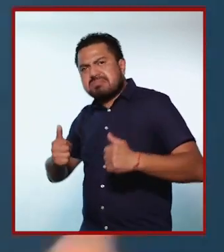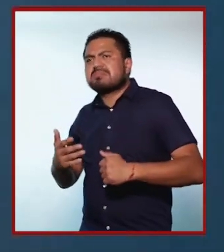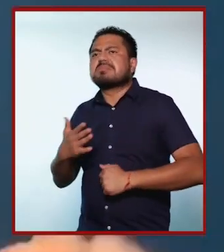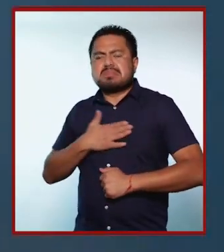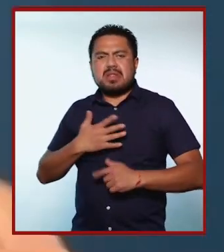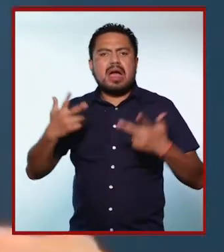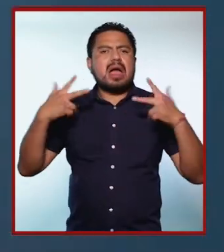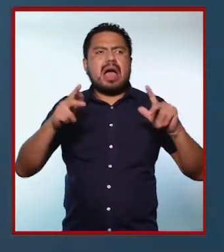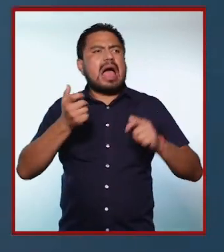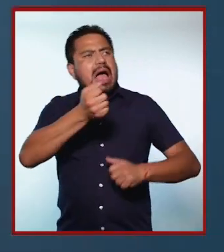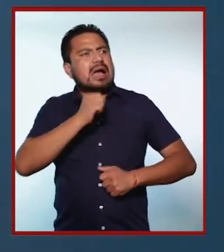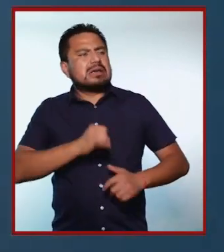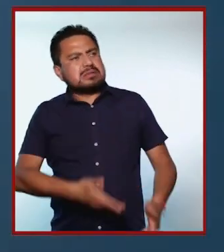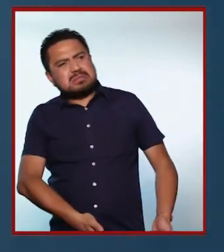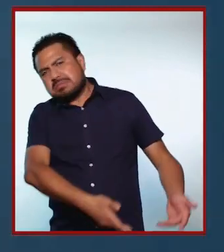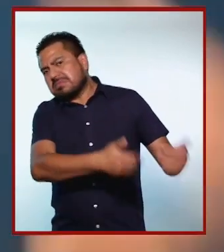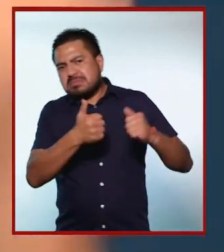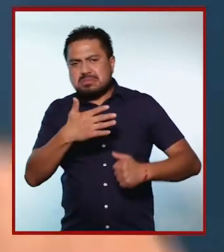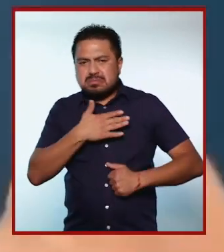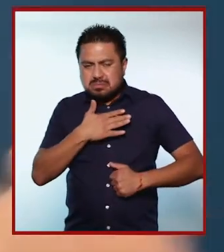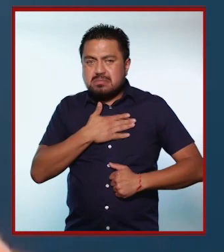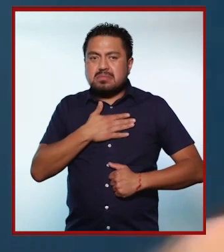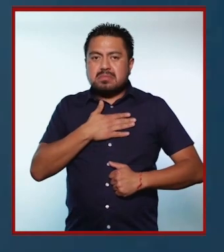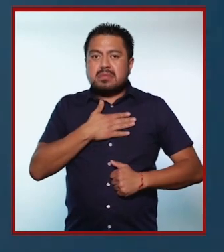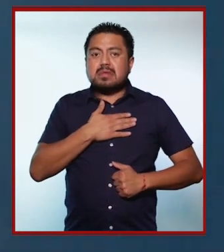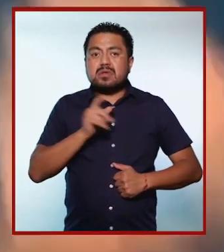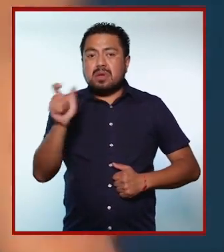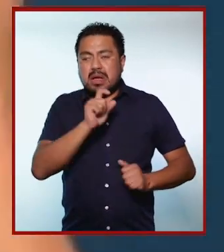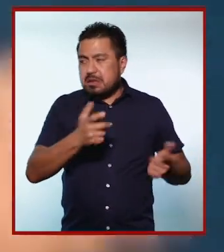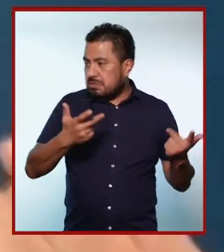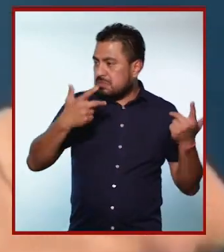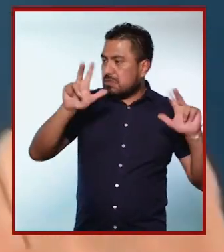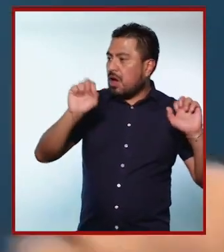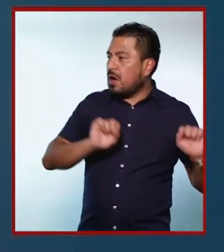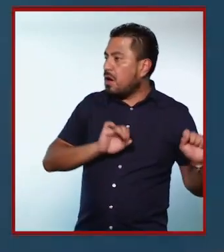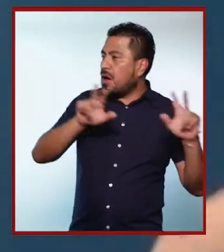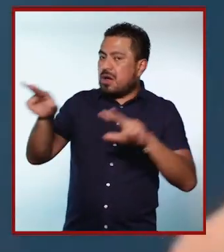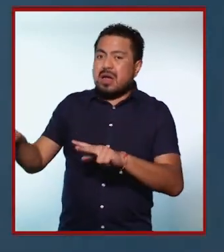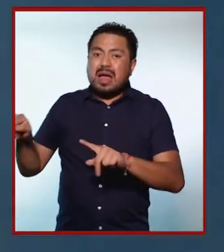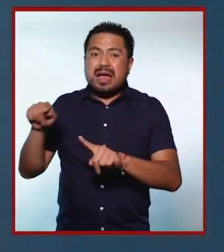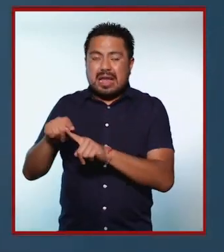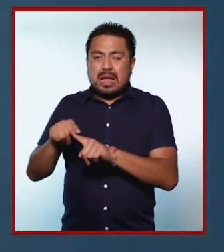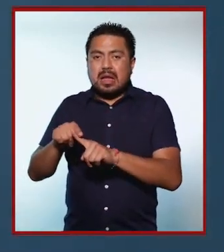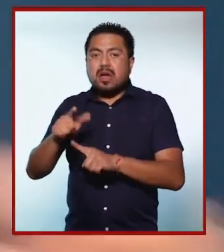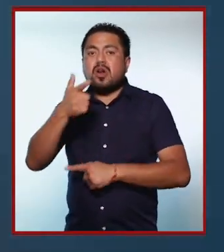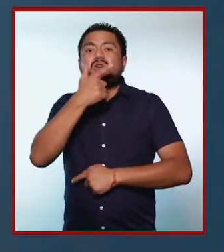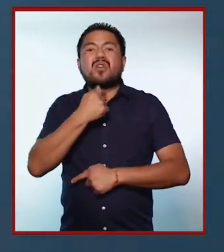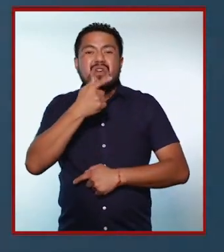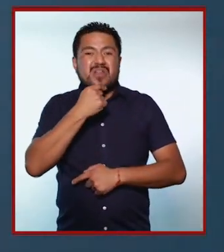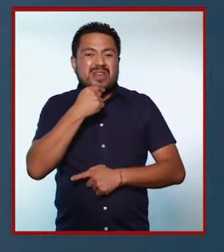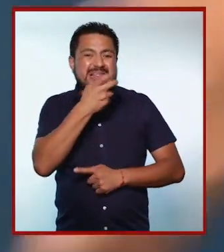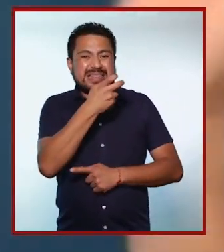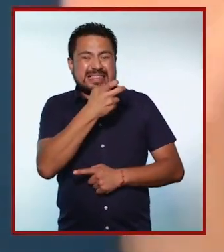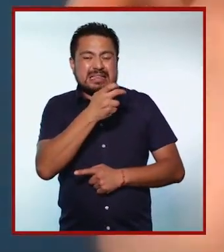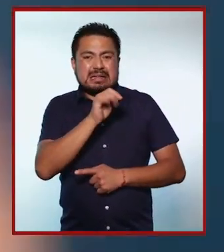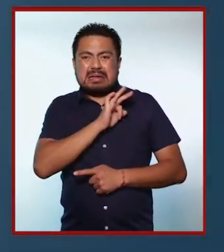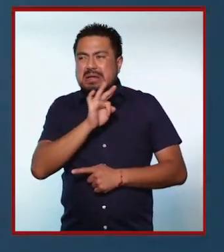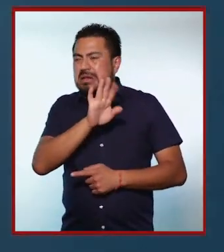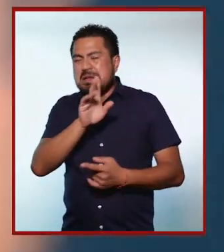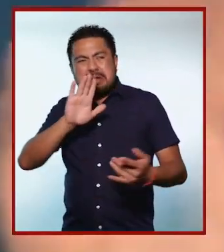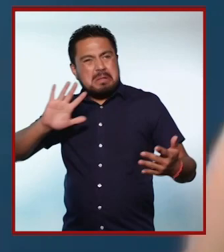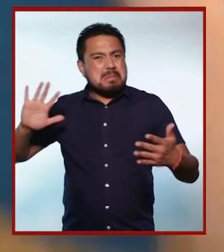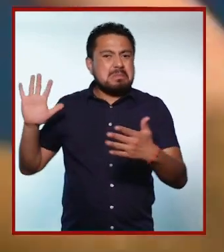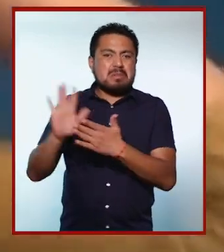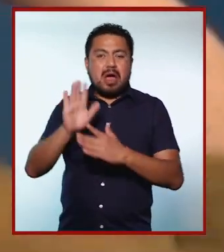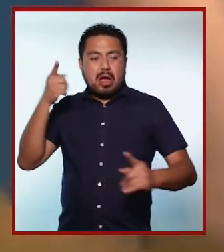échamela, así, porque en el vólibol así decimos, ¿no? Échamela, y entonces se la echaron, y este, pues al chavo, así por